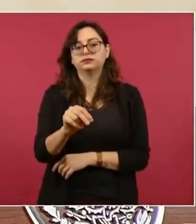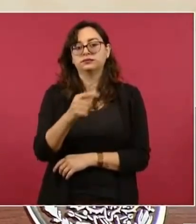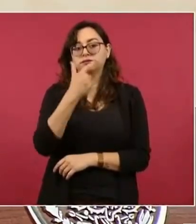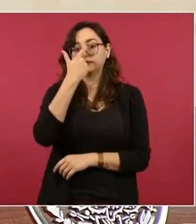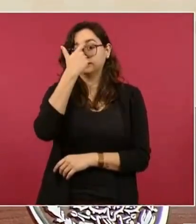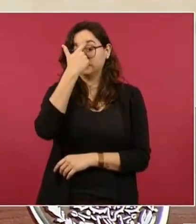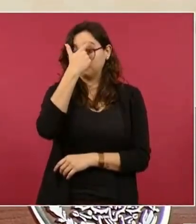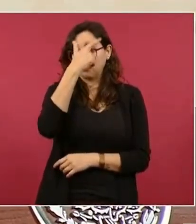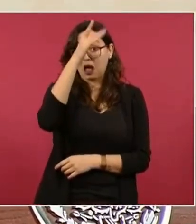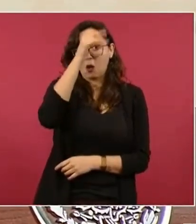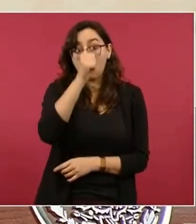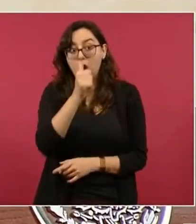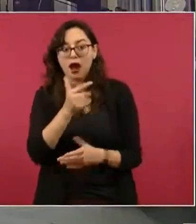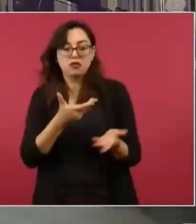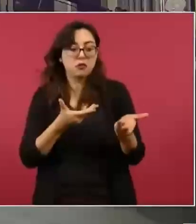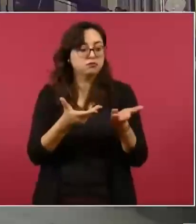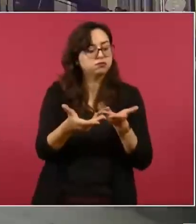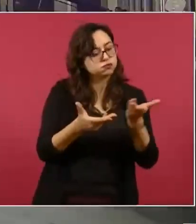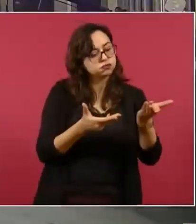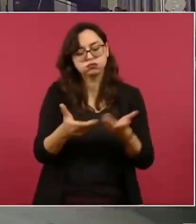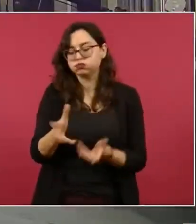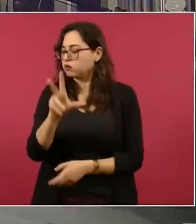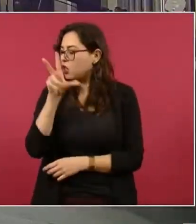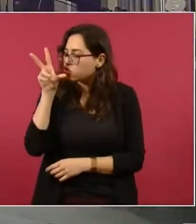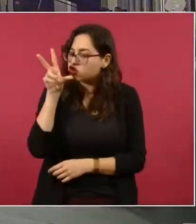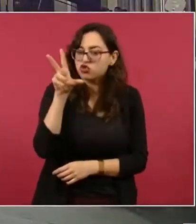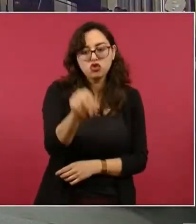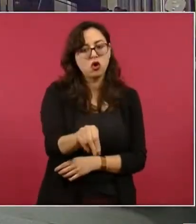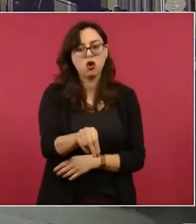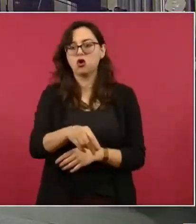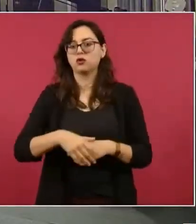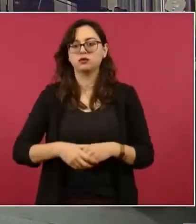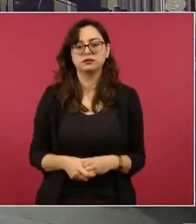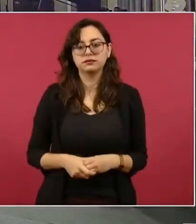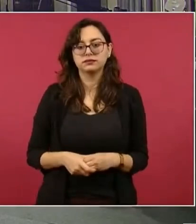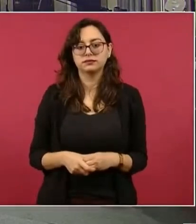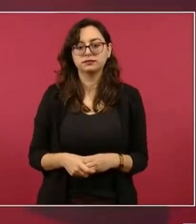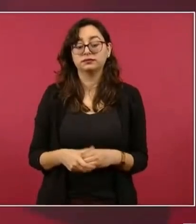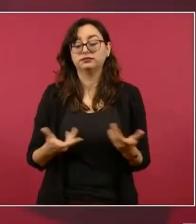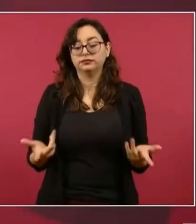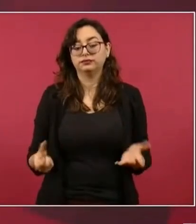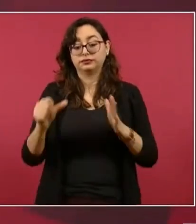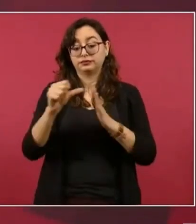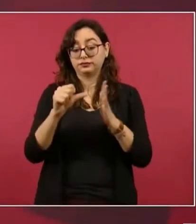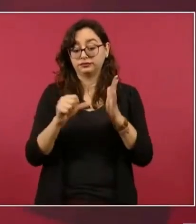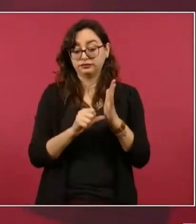convenios porque decían decía el 27